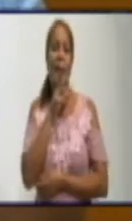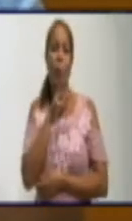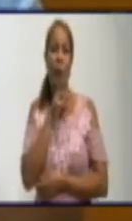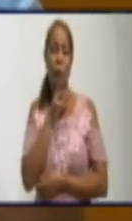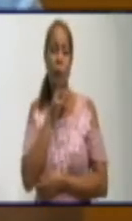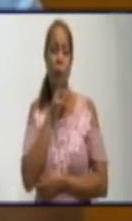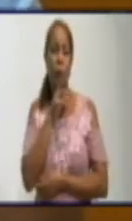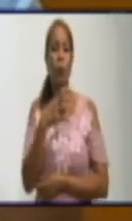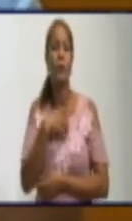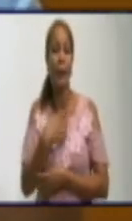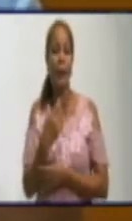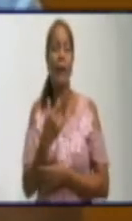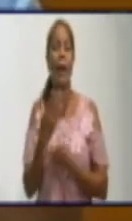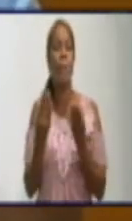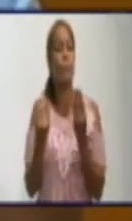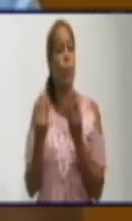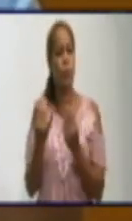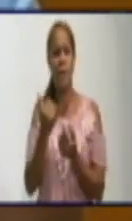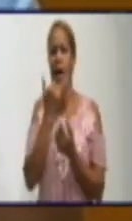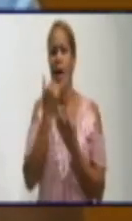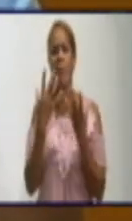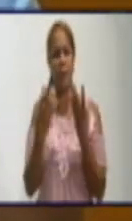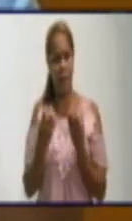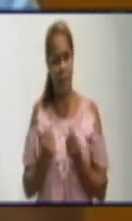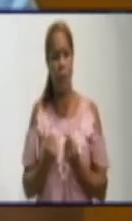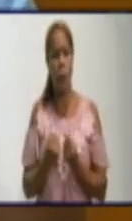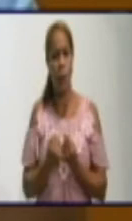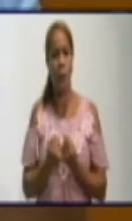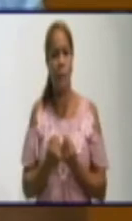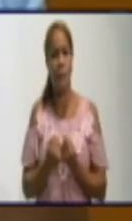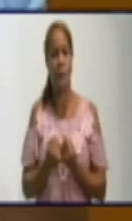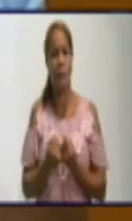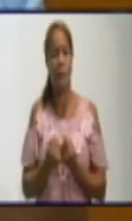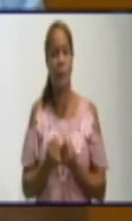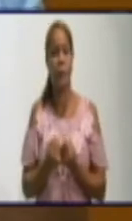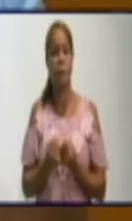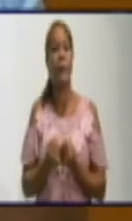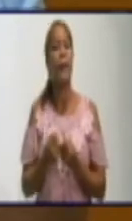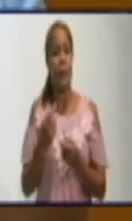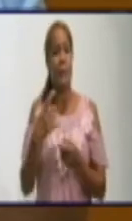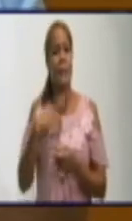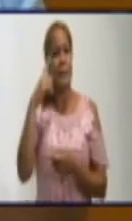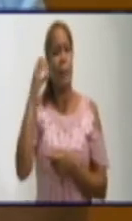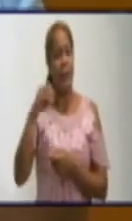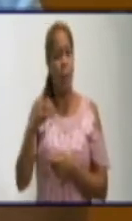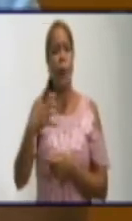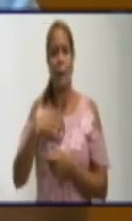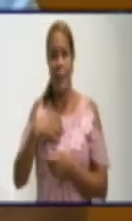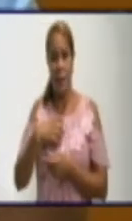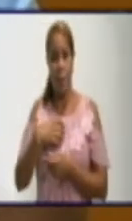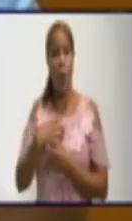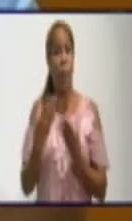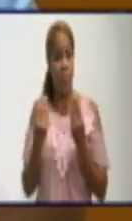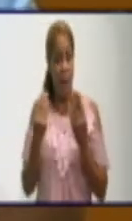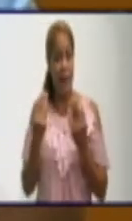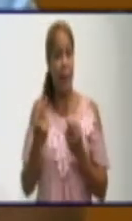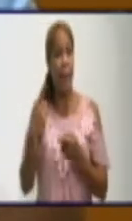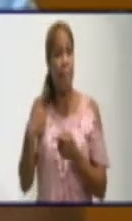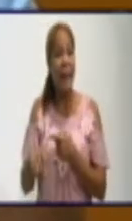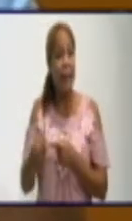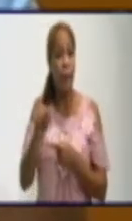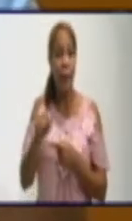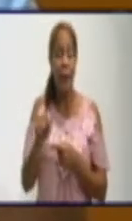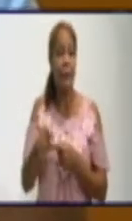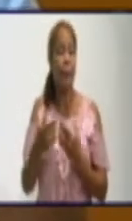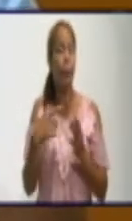tiene tres afectaciones importantes, aunque las demás que tenemos no dejan de ser importantes, pero las tres más puntuales que tenemos es